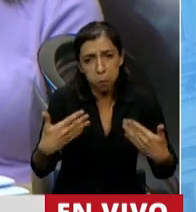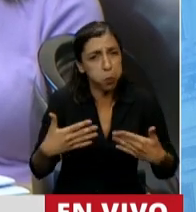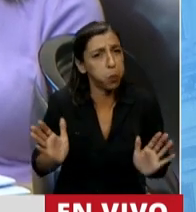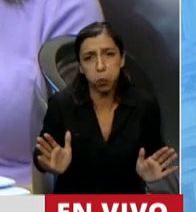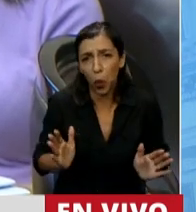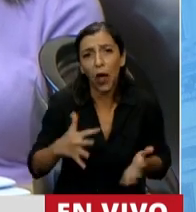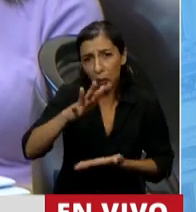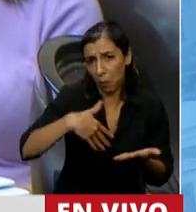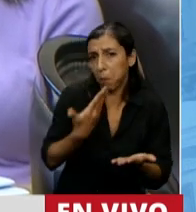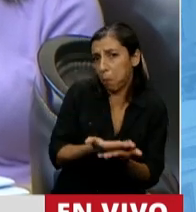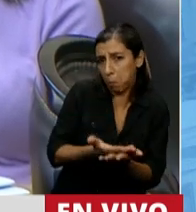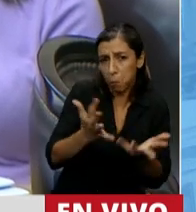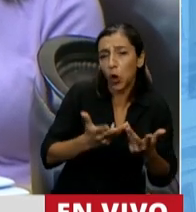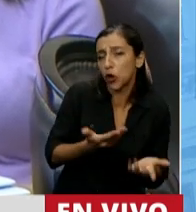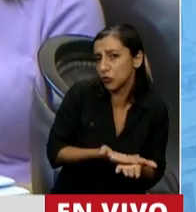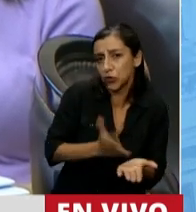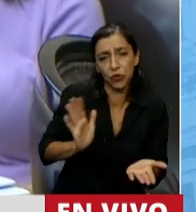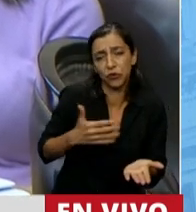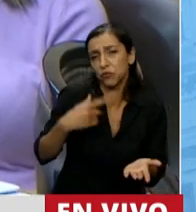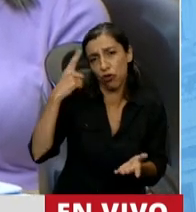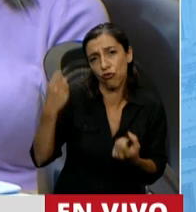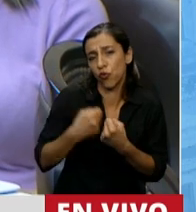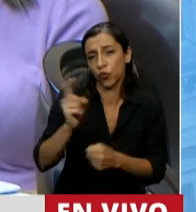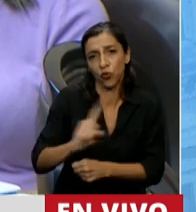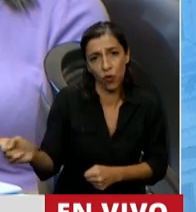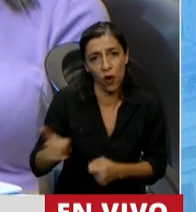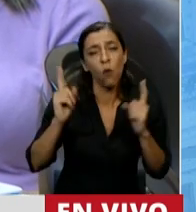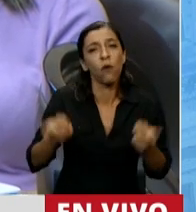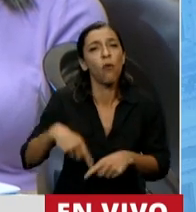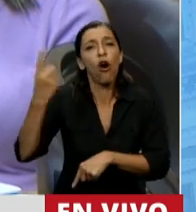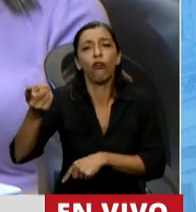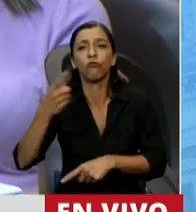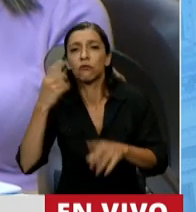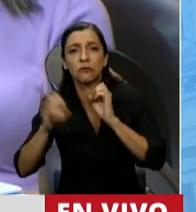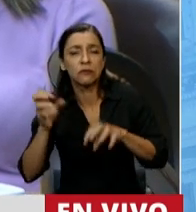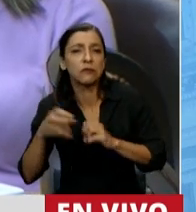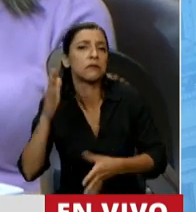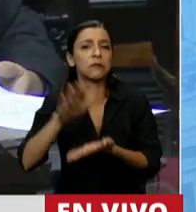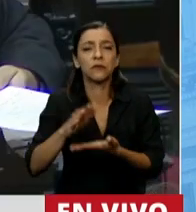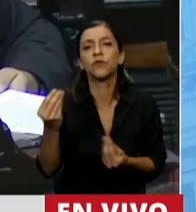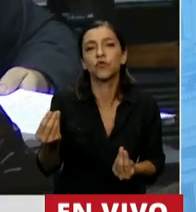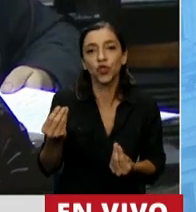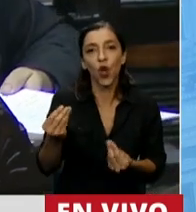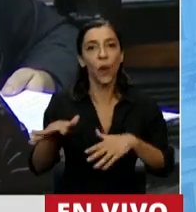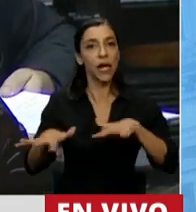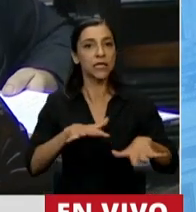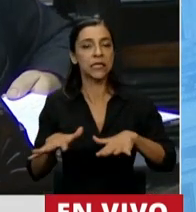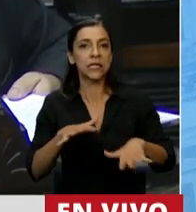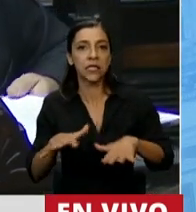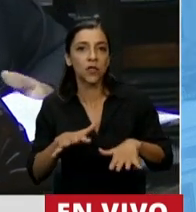como también rechazo todas aquellas críticas que se hicieron sobre la situación